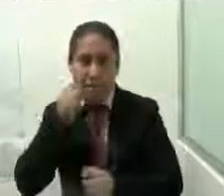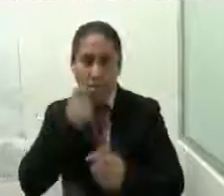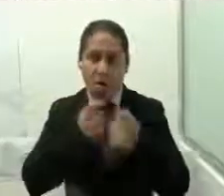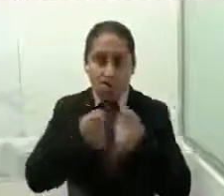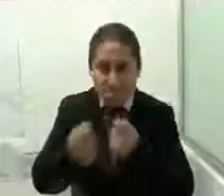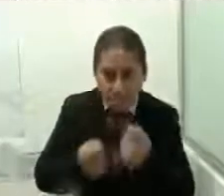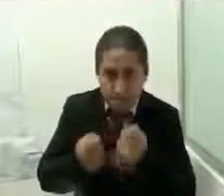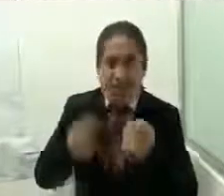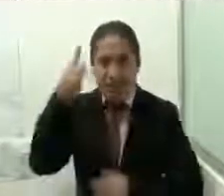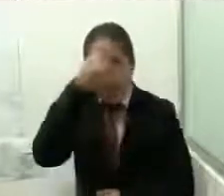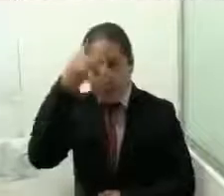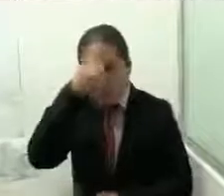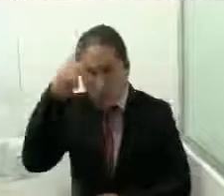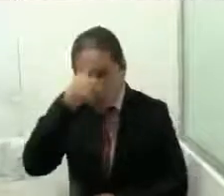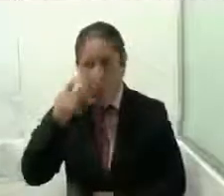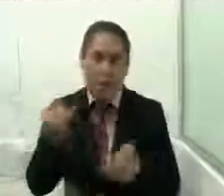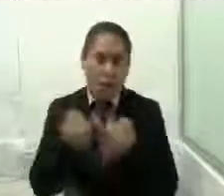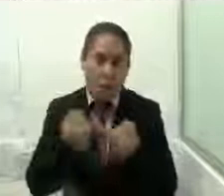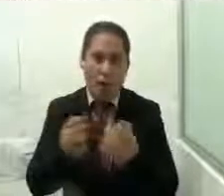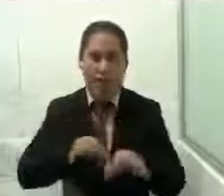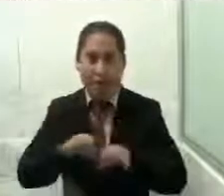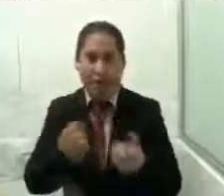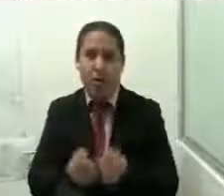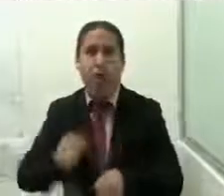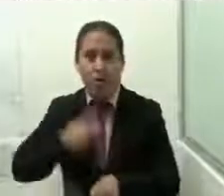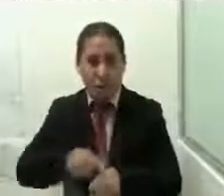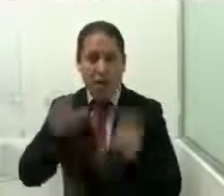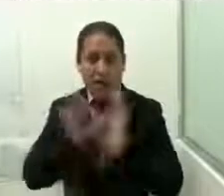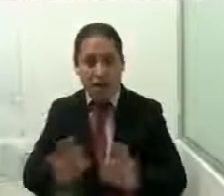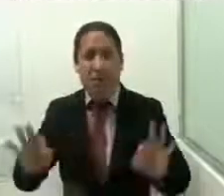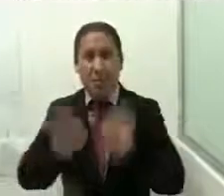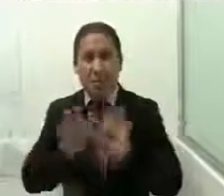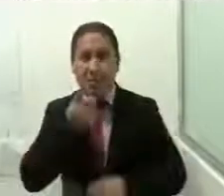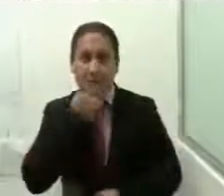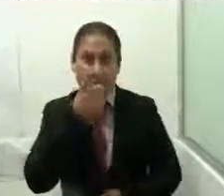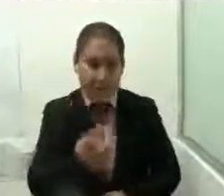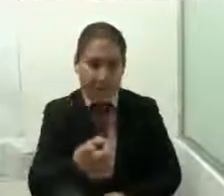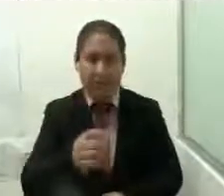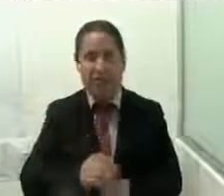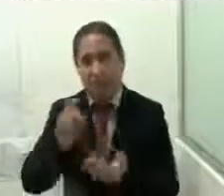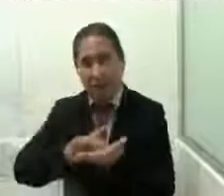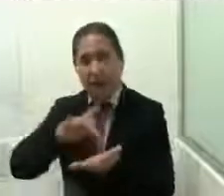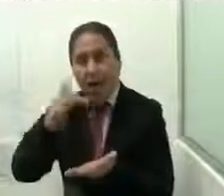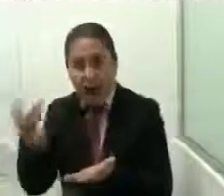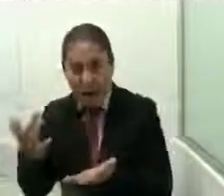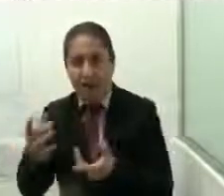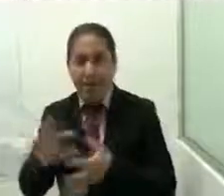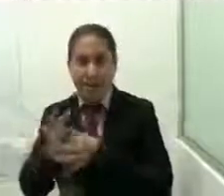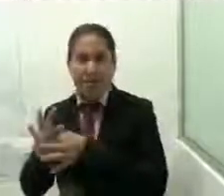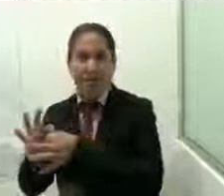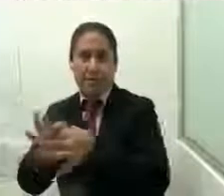psicológicas y de trabajo social y es muy importante hacer mención que gracias al trabajo coordinado con